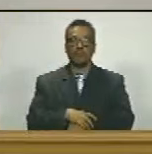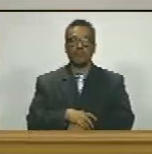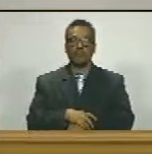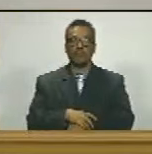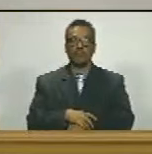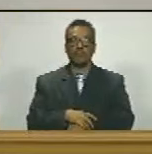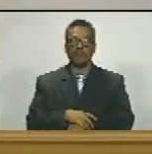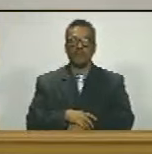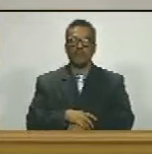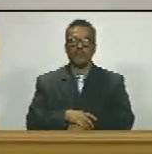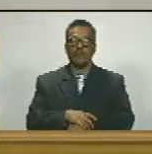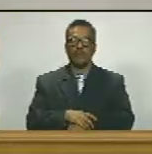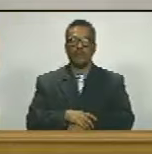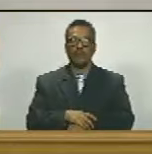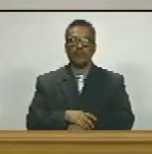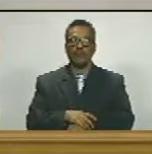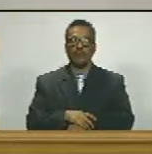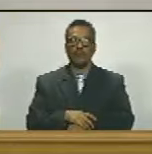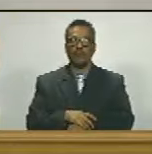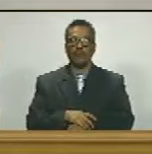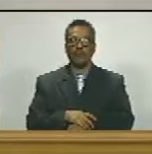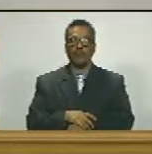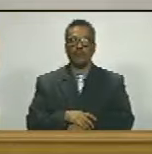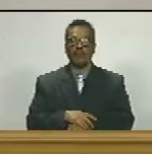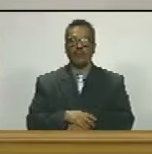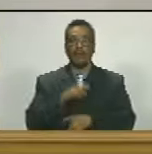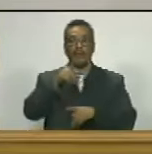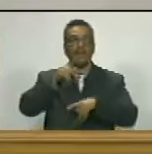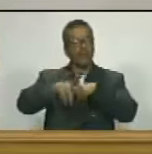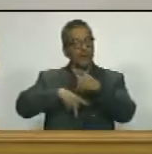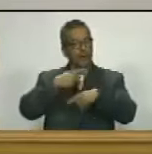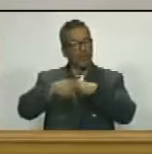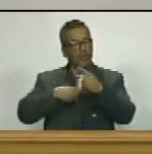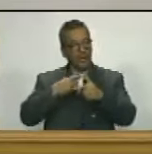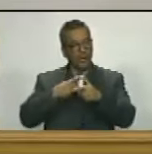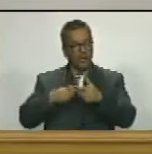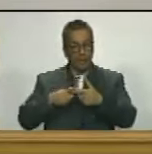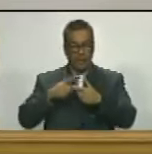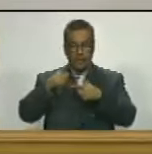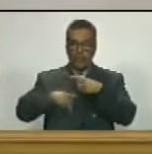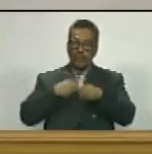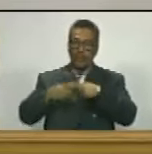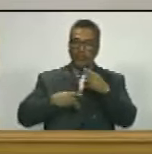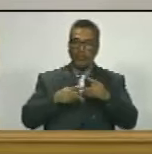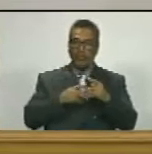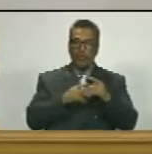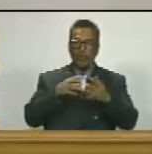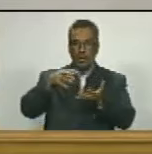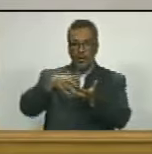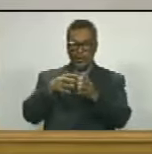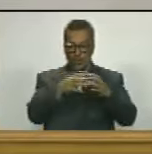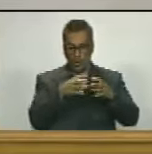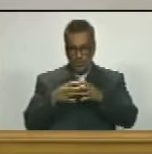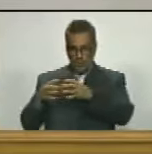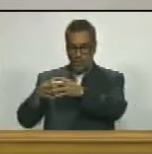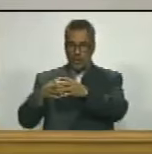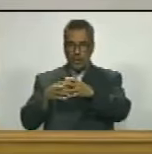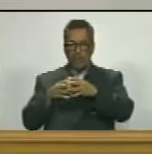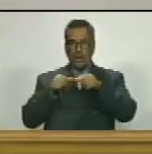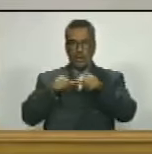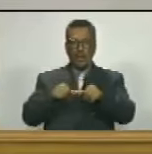es por eso que en el proceso de conformación de las comisiones permanentes de la asamblea nacional